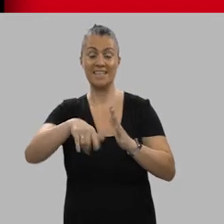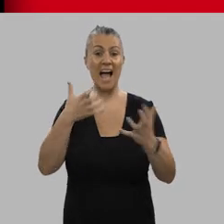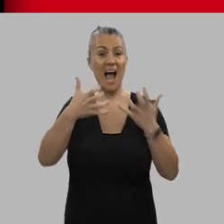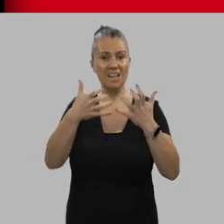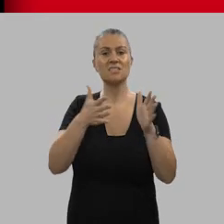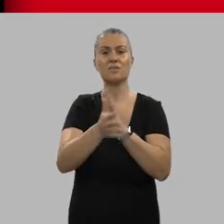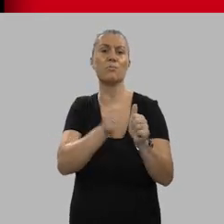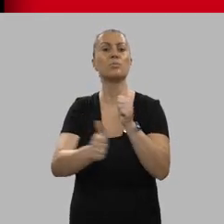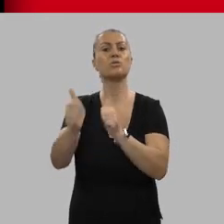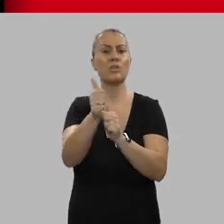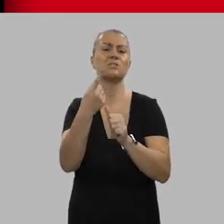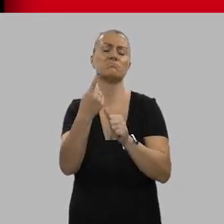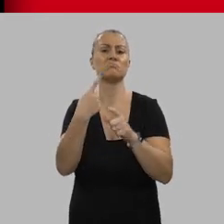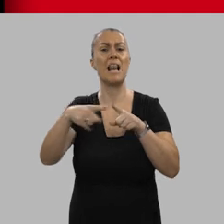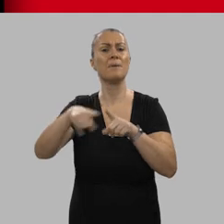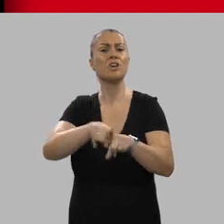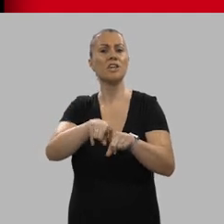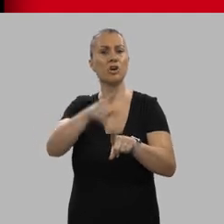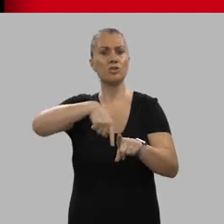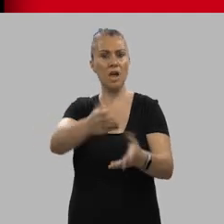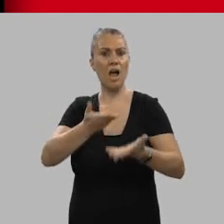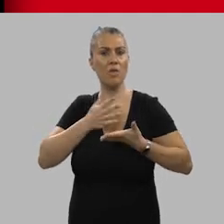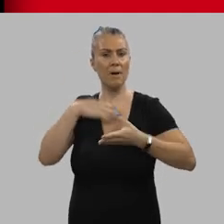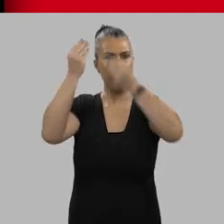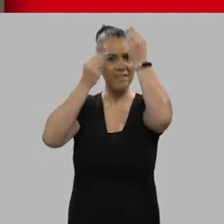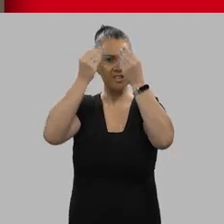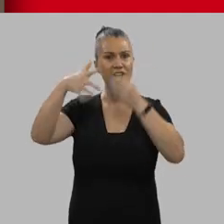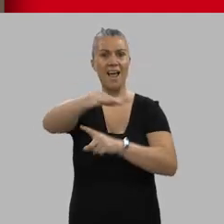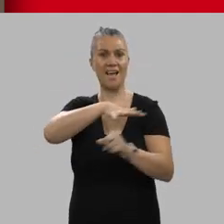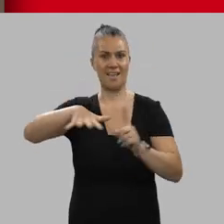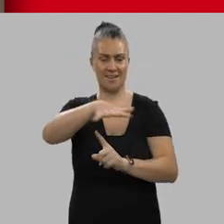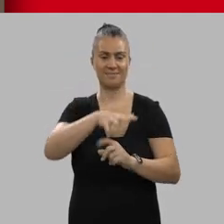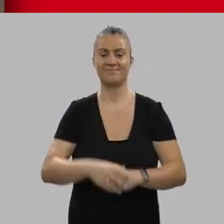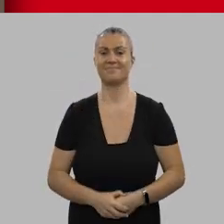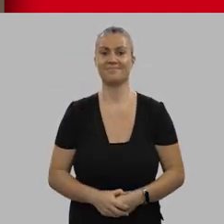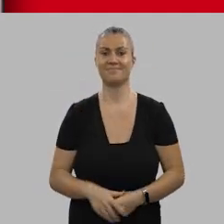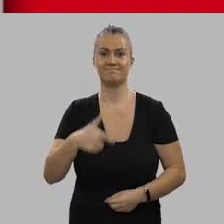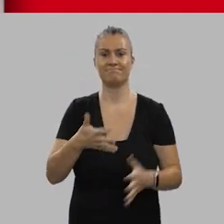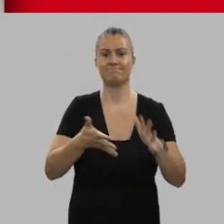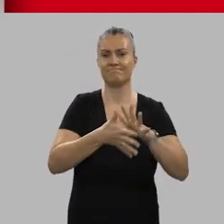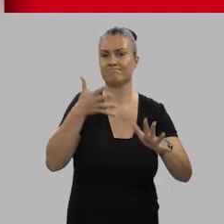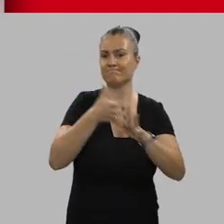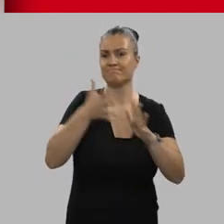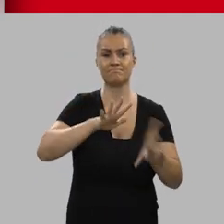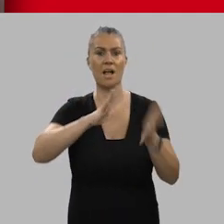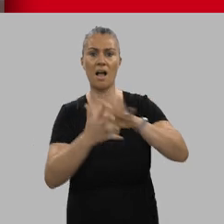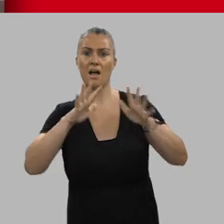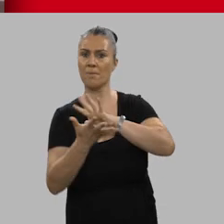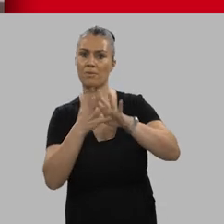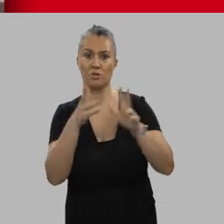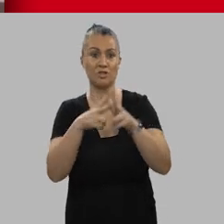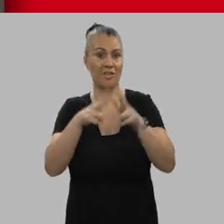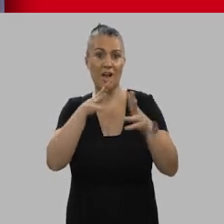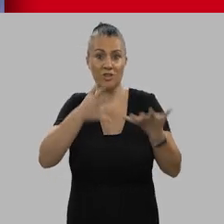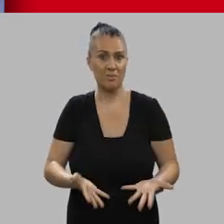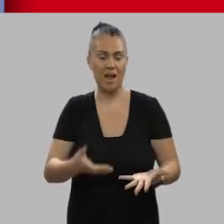donde el arte se posiciona como un elemento crítico que nos ayuda a reflexionar sobre lo que nos rodea. Las rápidas transformaciones en la cultura